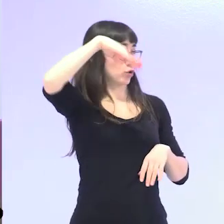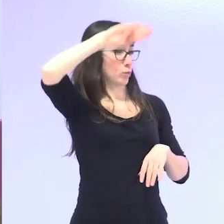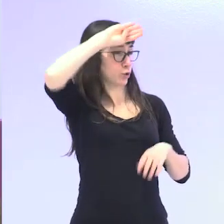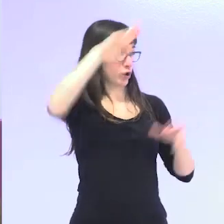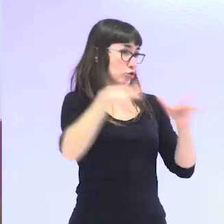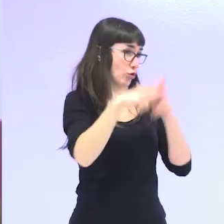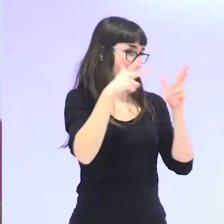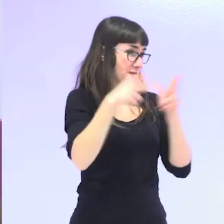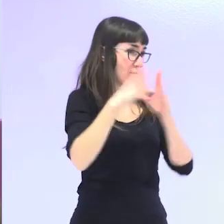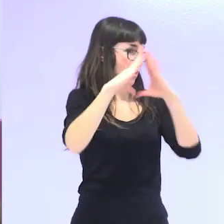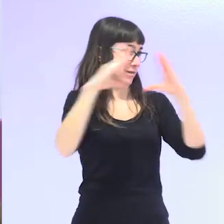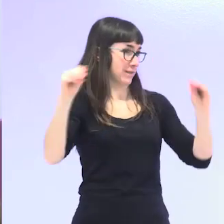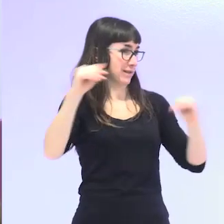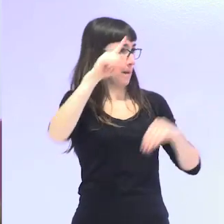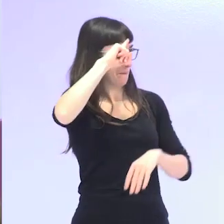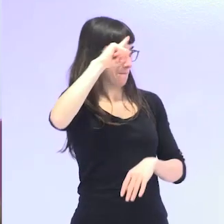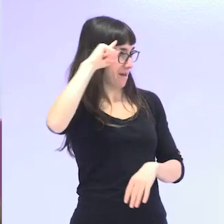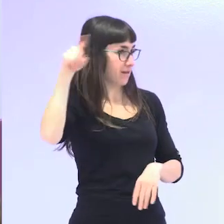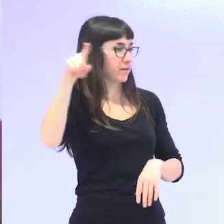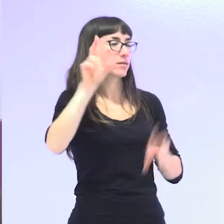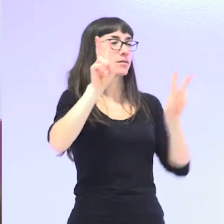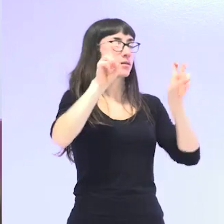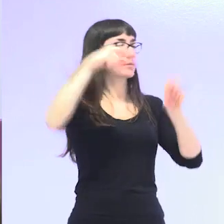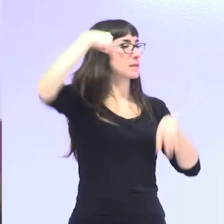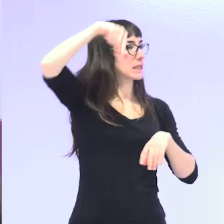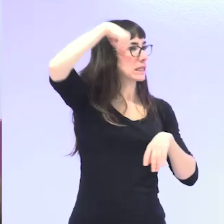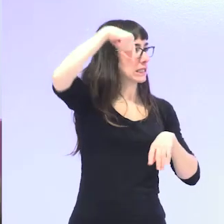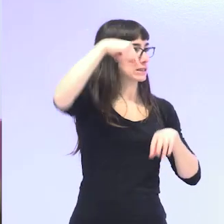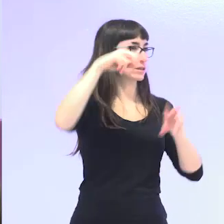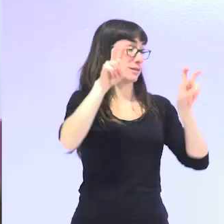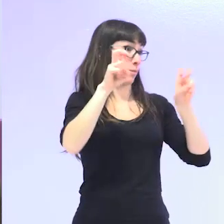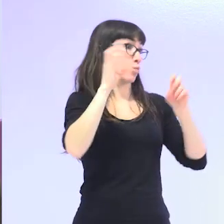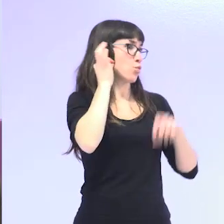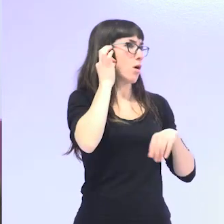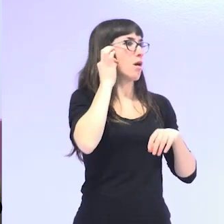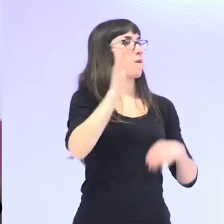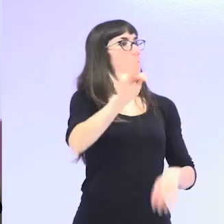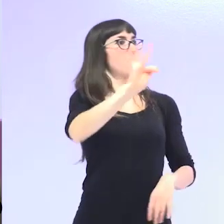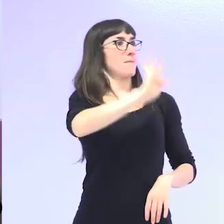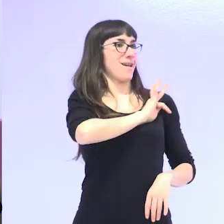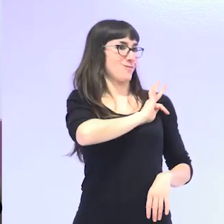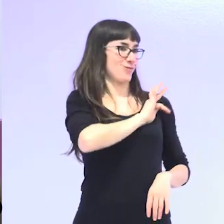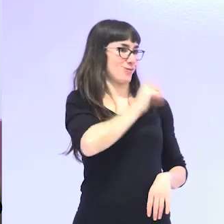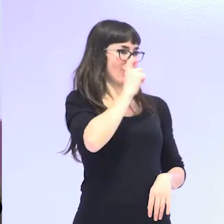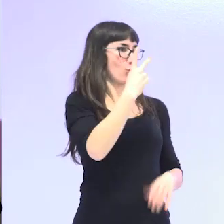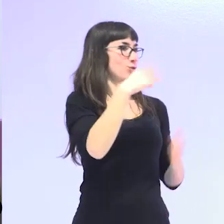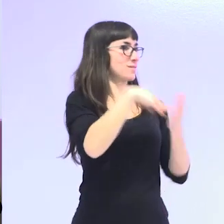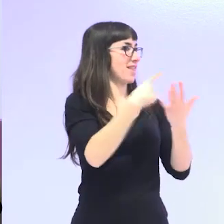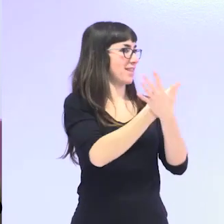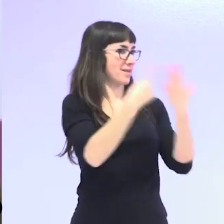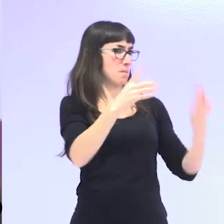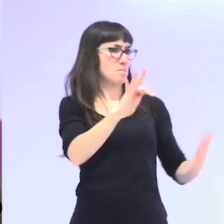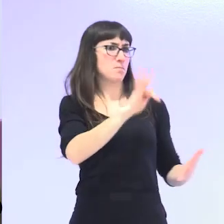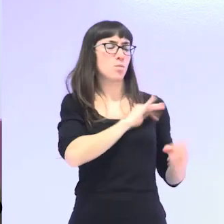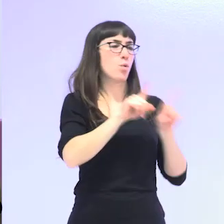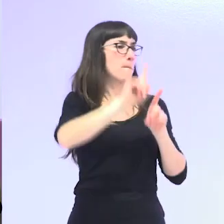Madrid, cuya tesis doctoral sobre mujeres mayores fue premiada en 2016 con el primer premio de investigación en estudios de género